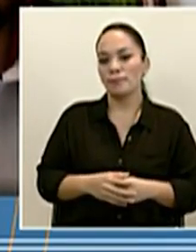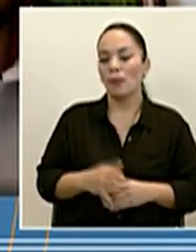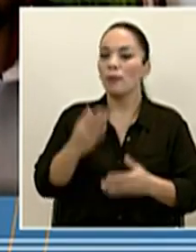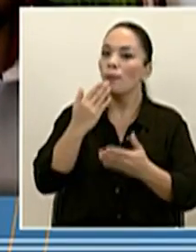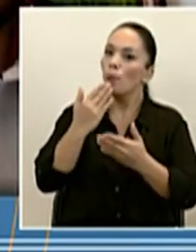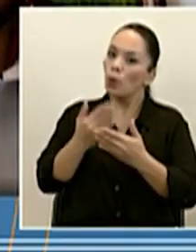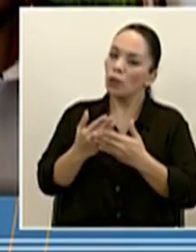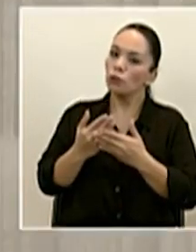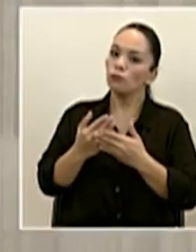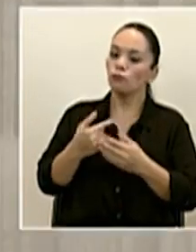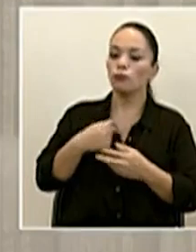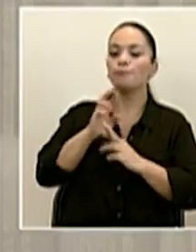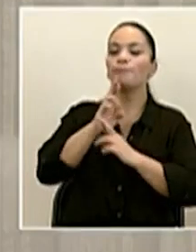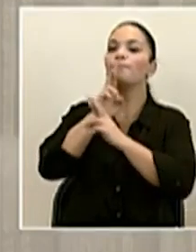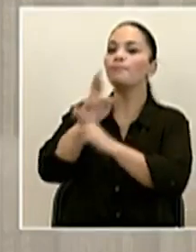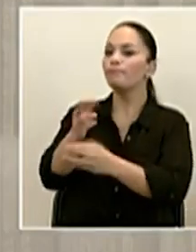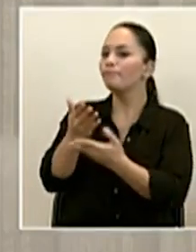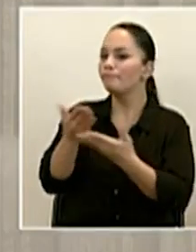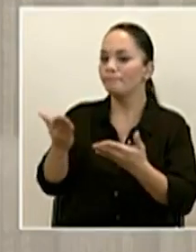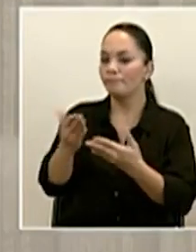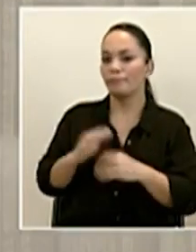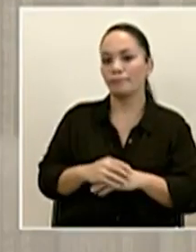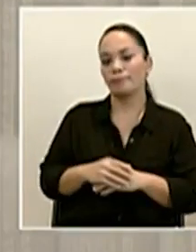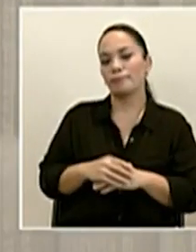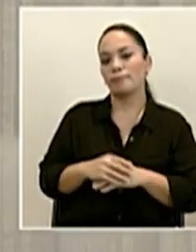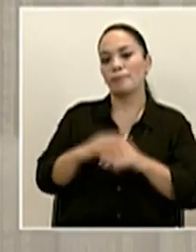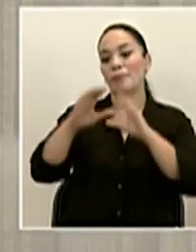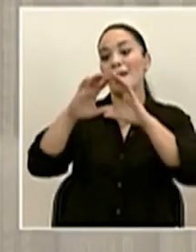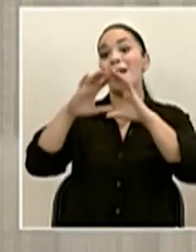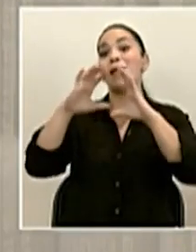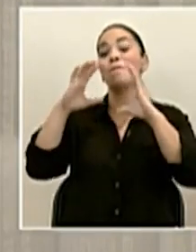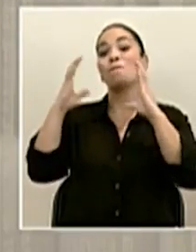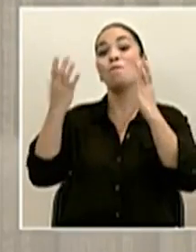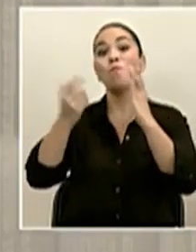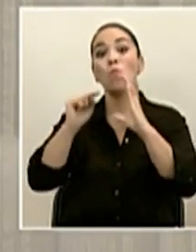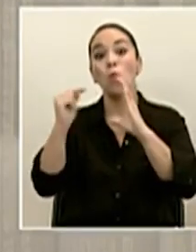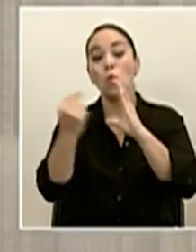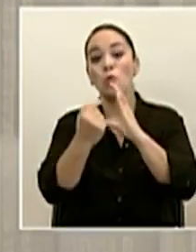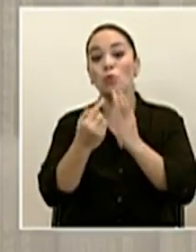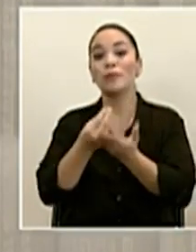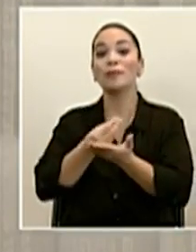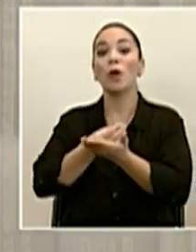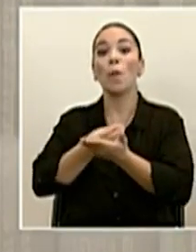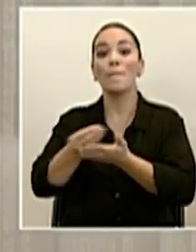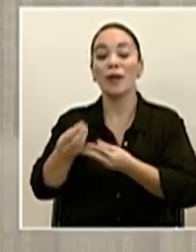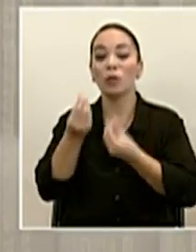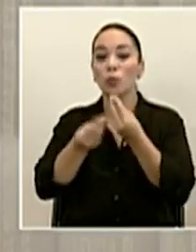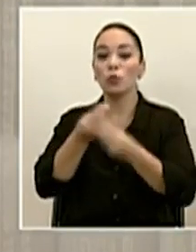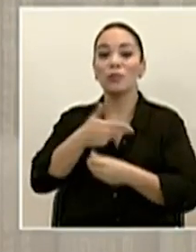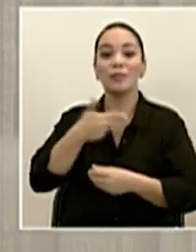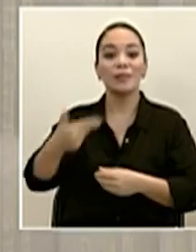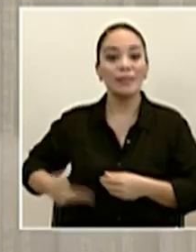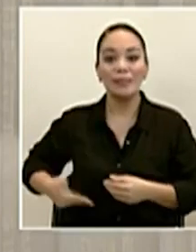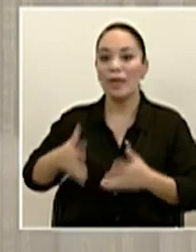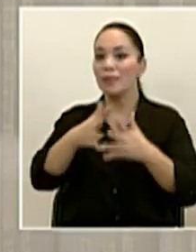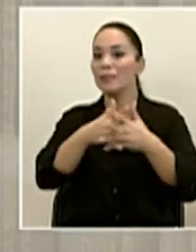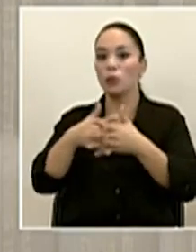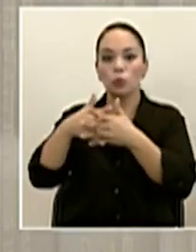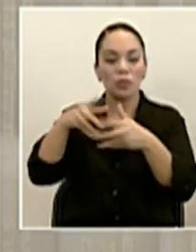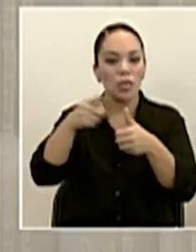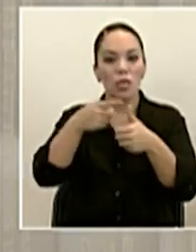responder diciendo el mundo entero está comprando productos en China. Estamos hablando de Estados Unidos,